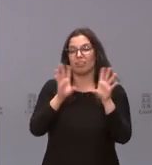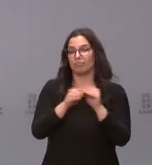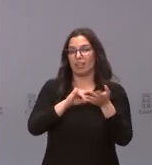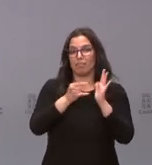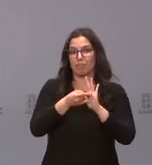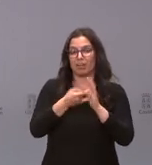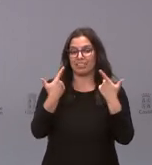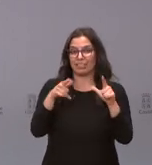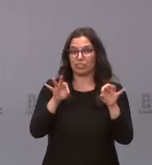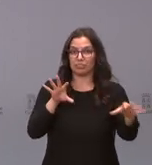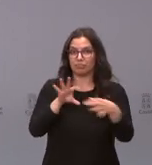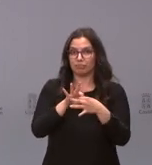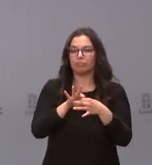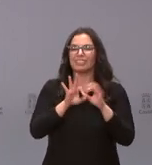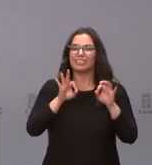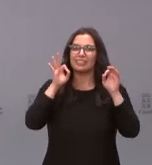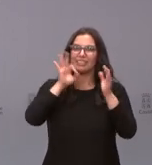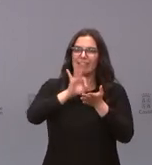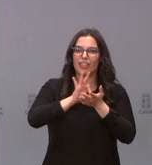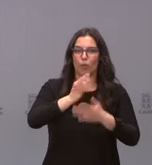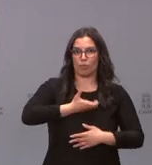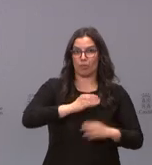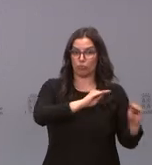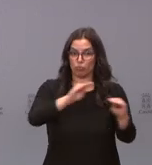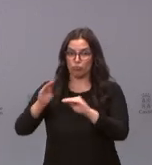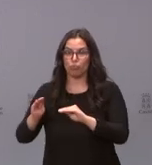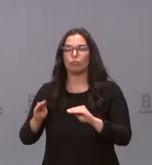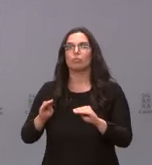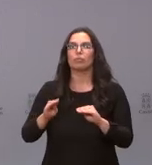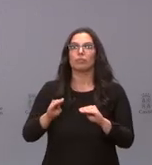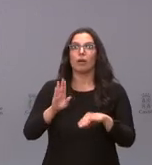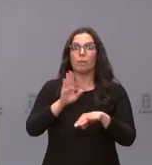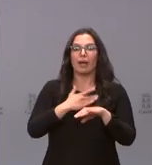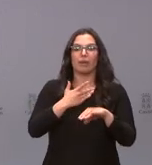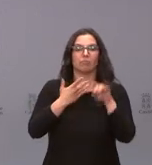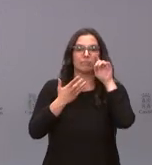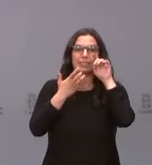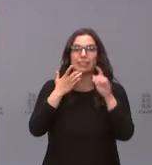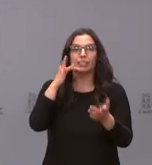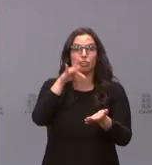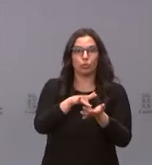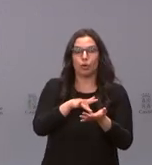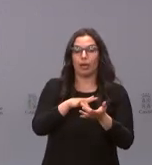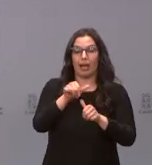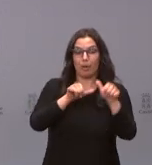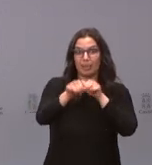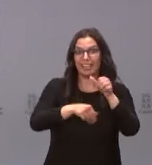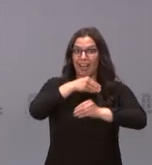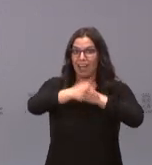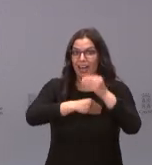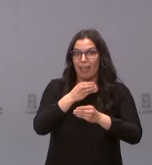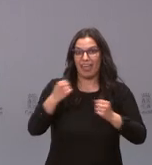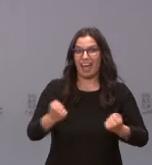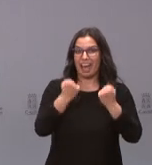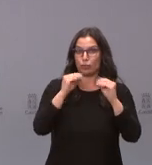aplicado se aplica a esos servicios municipales, de las entidades locales, de forma que todos los actos y disposiciones que adopten estas entidades en